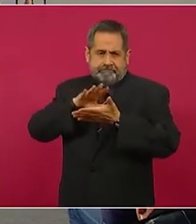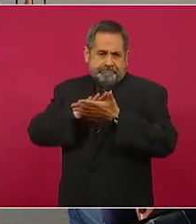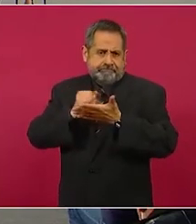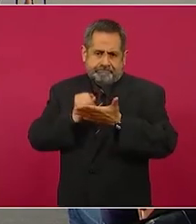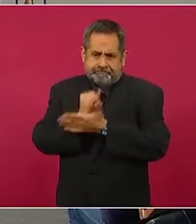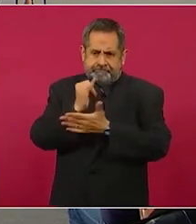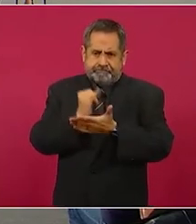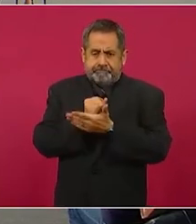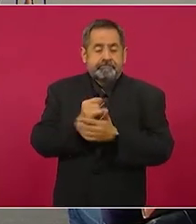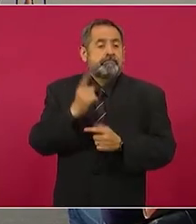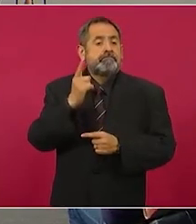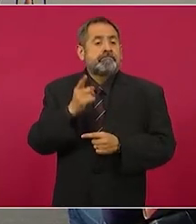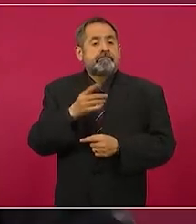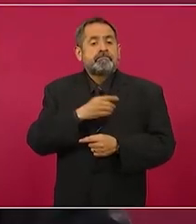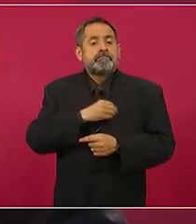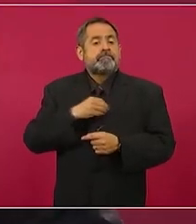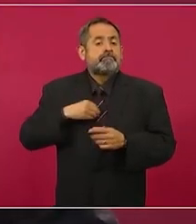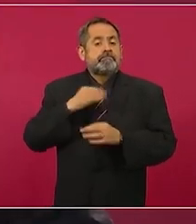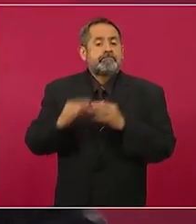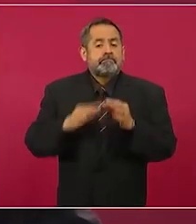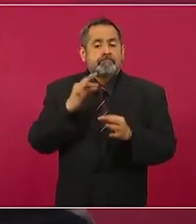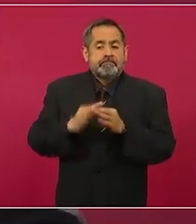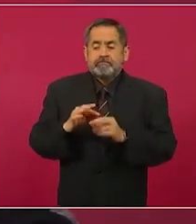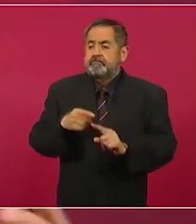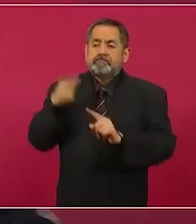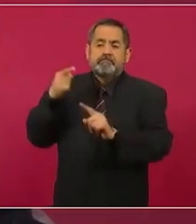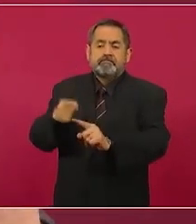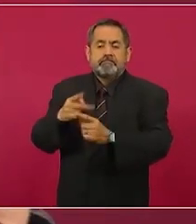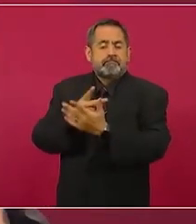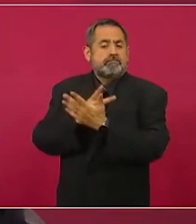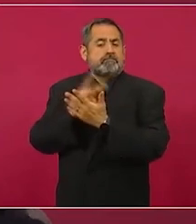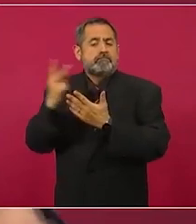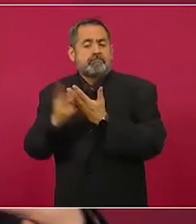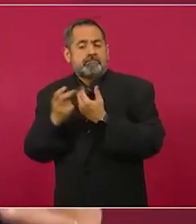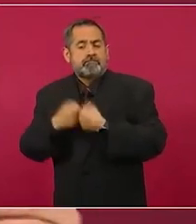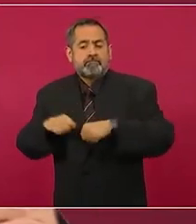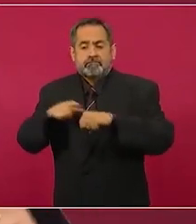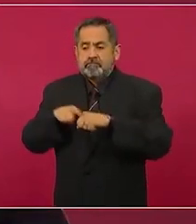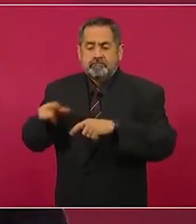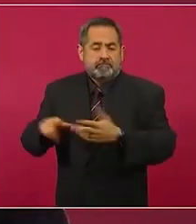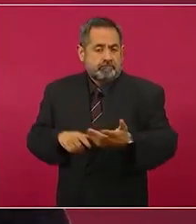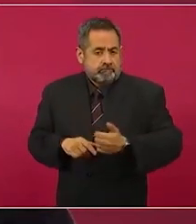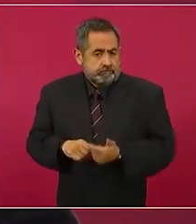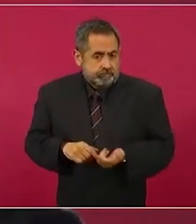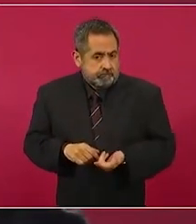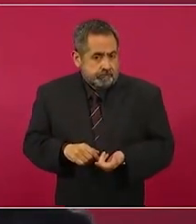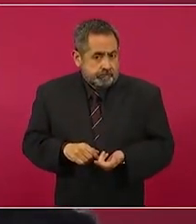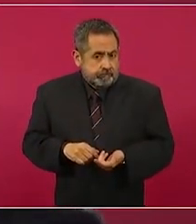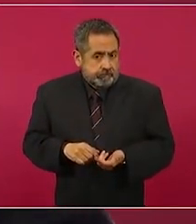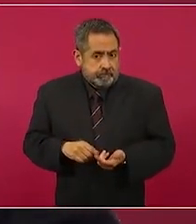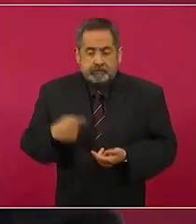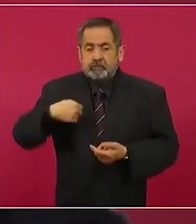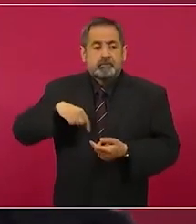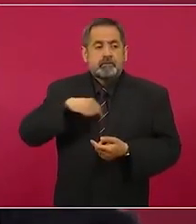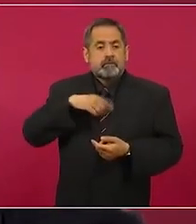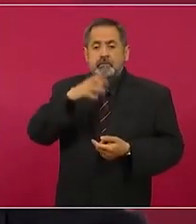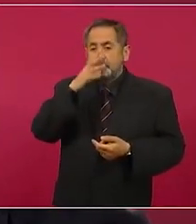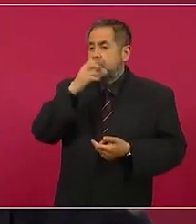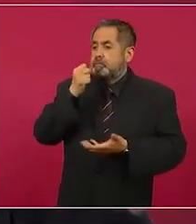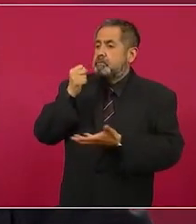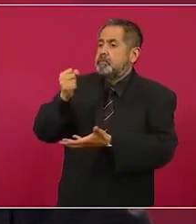cumplir sobre todo con los programas sociales. Ni modo que vayamos a reducir